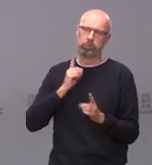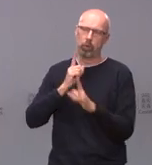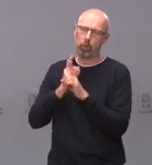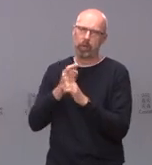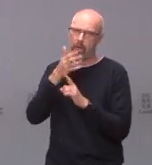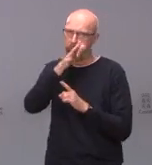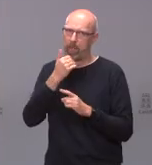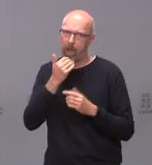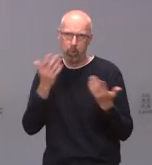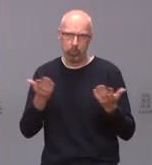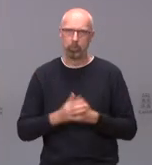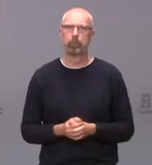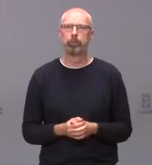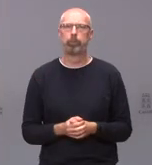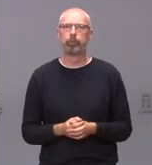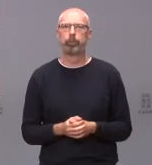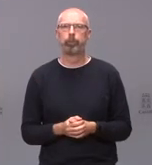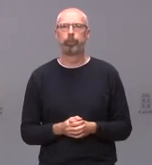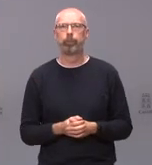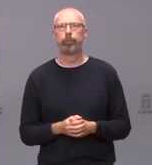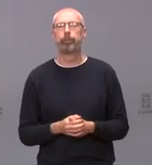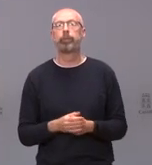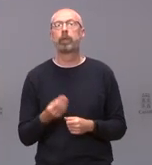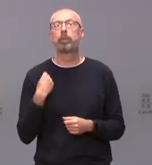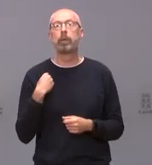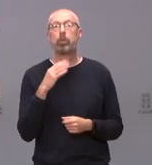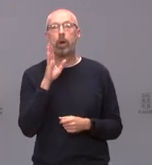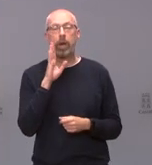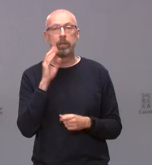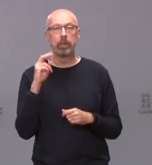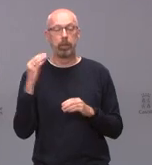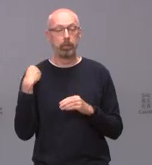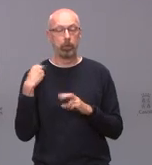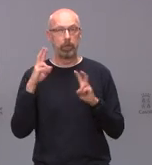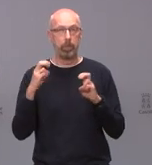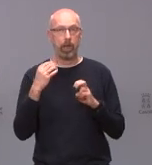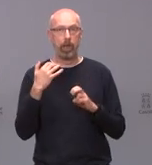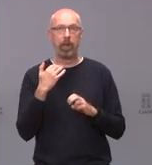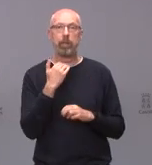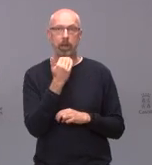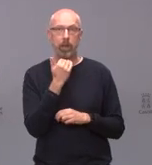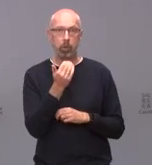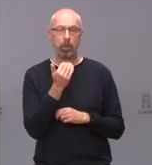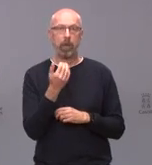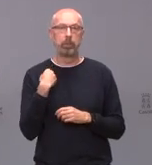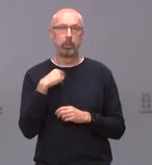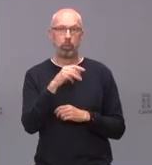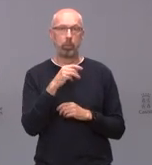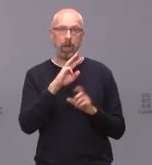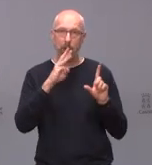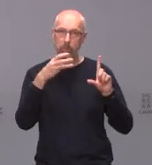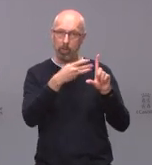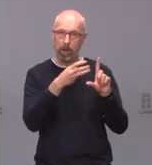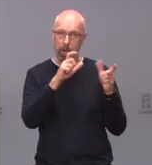sí únicamente decir a la pregunta que se hacía desde Zamora que en la nota de prensa irá a un link que lleva a una página de la Junta donde está toda